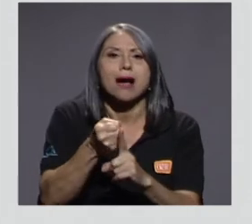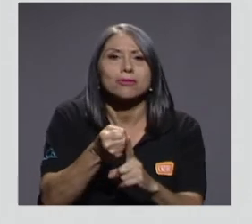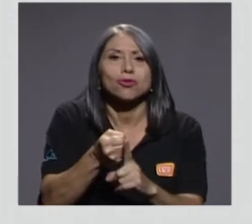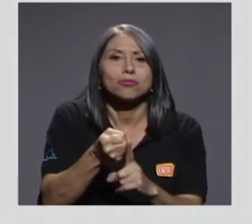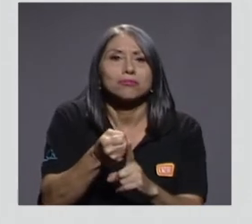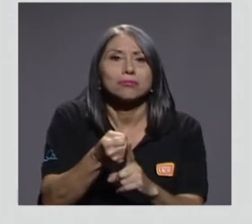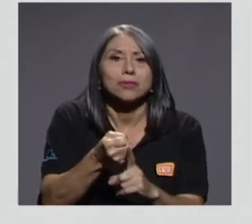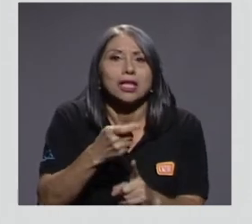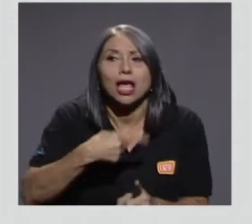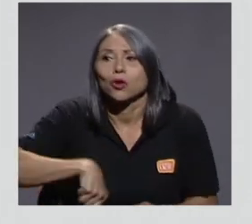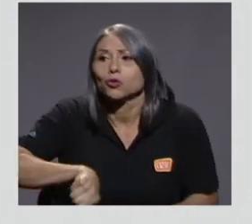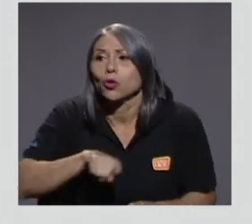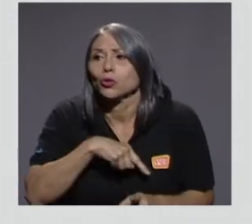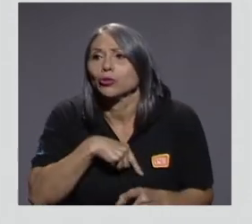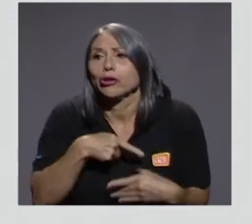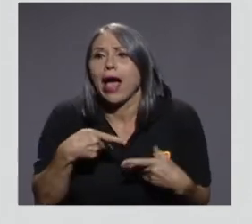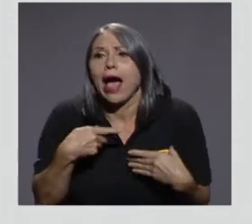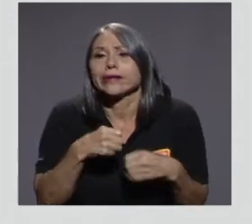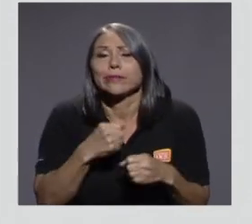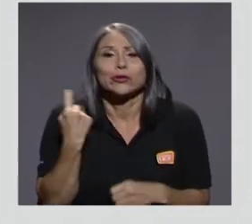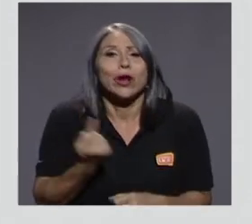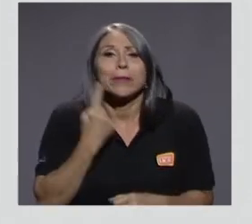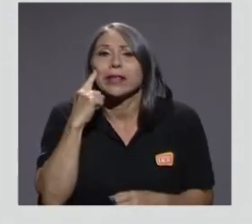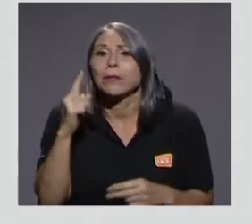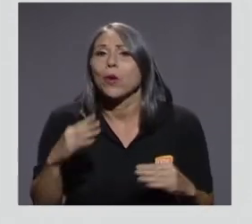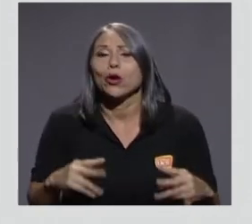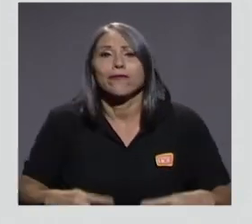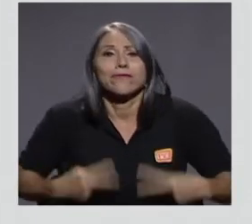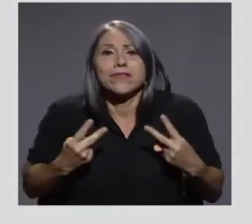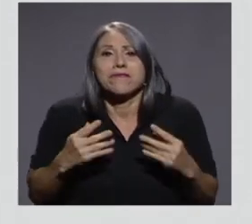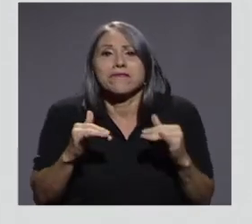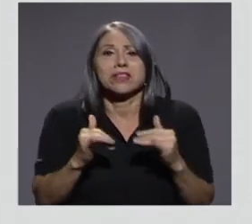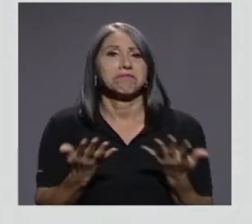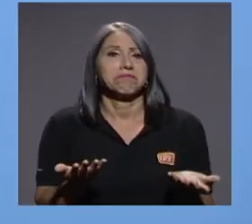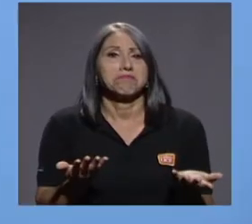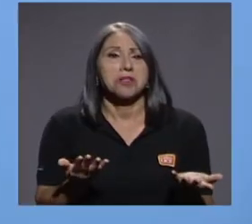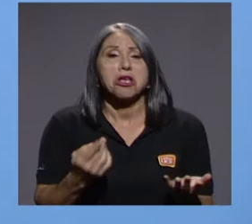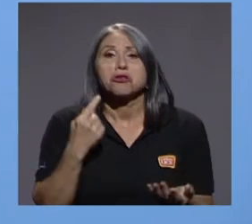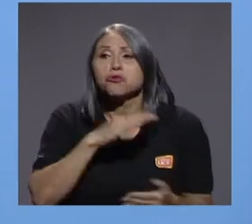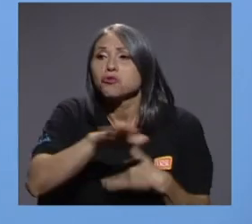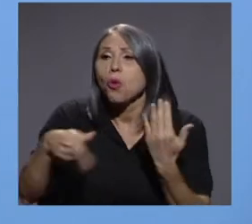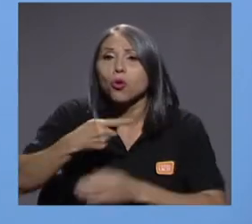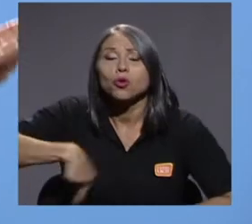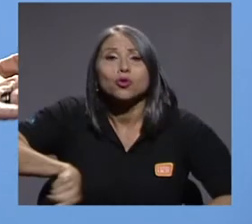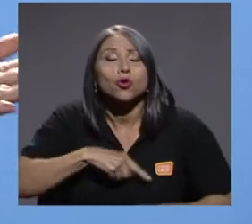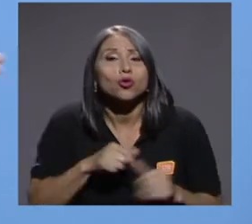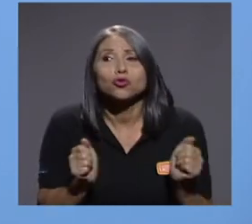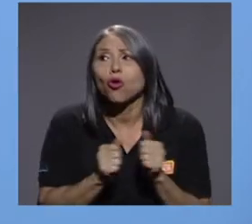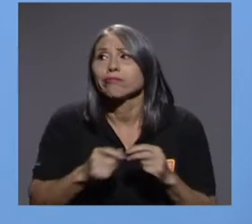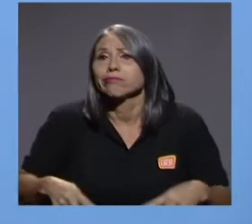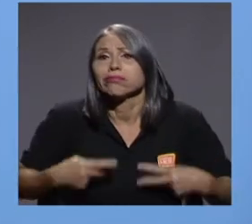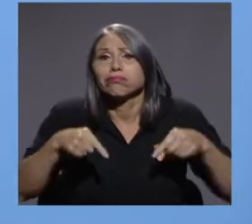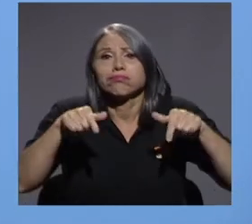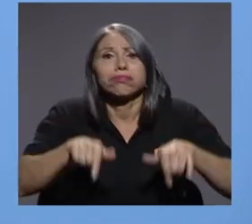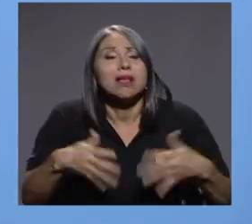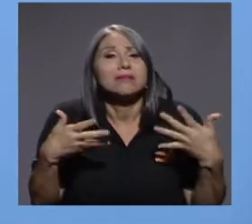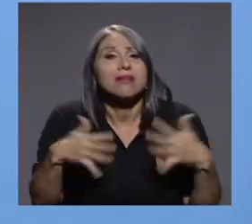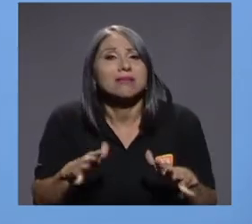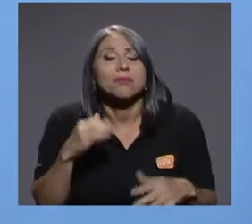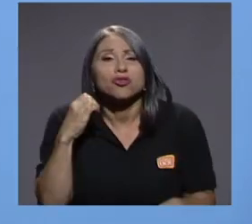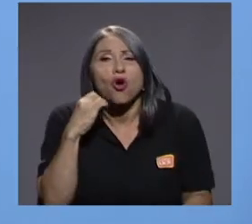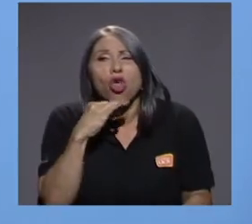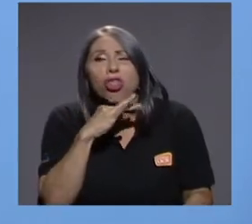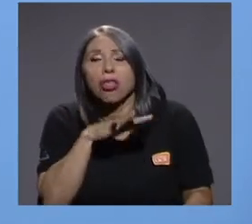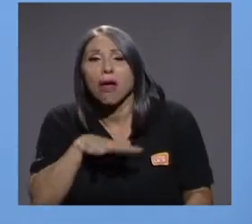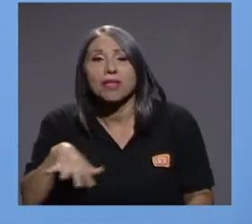simplemente por existir. Todos nosotros por existir ya estamos contaminando, ya estamos trasladándonos en algún medio de transporte,